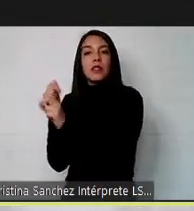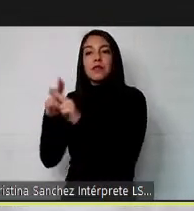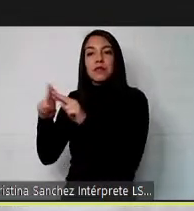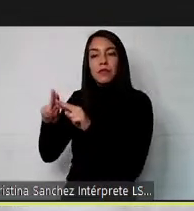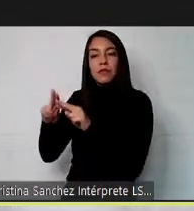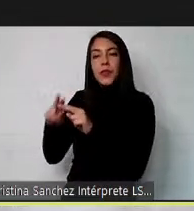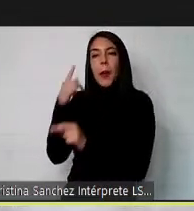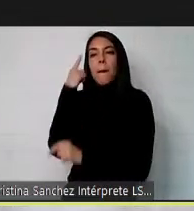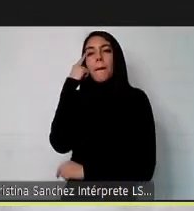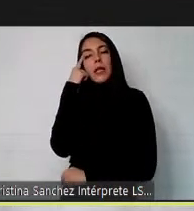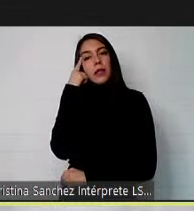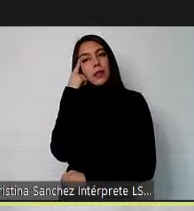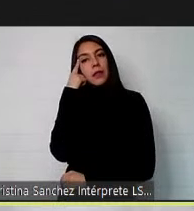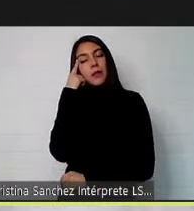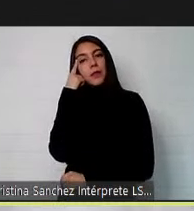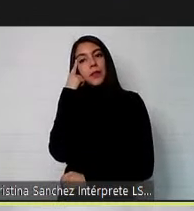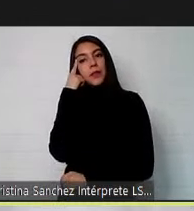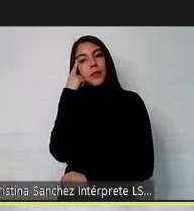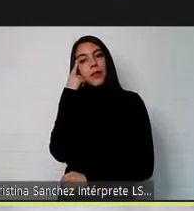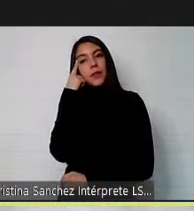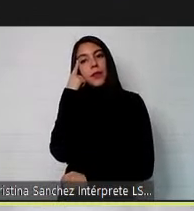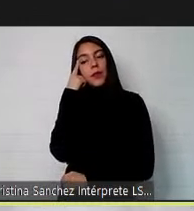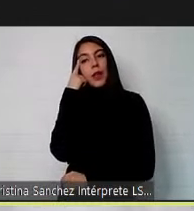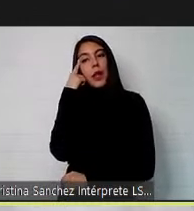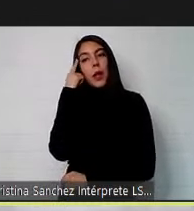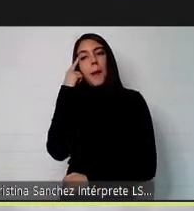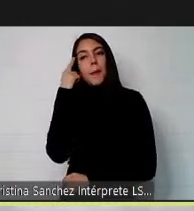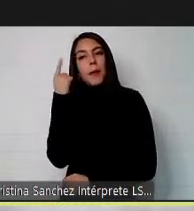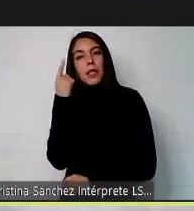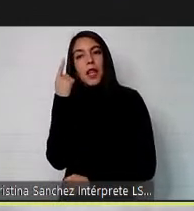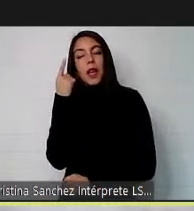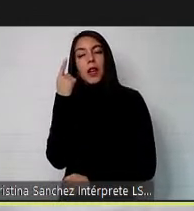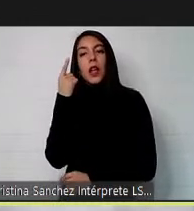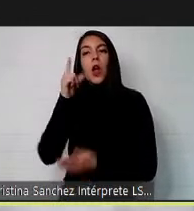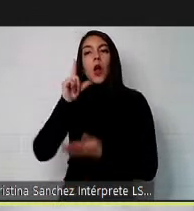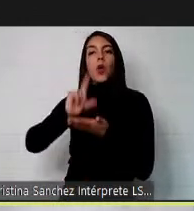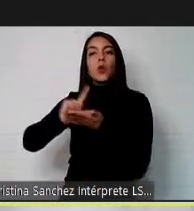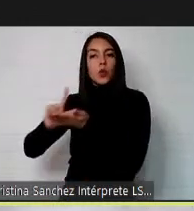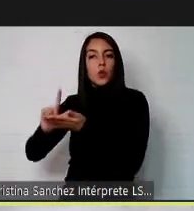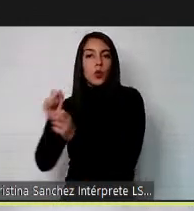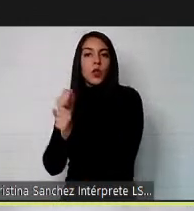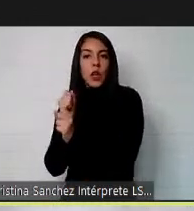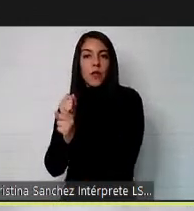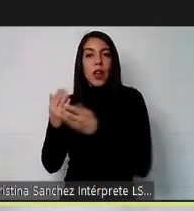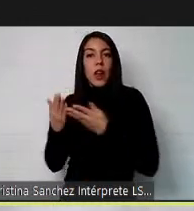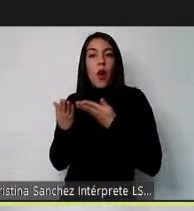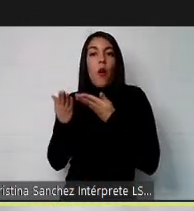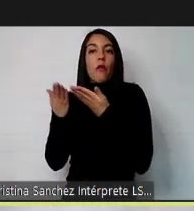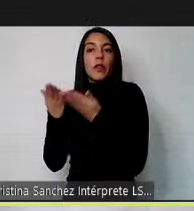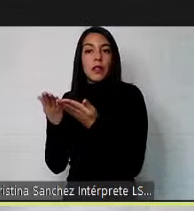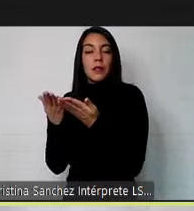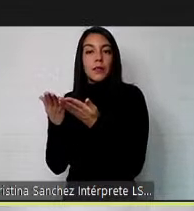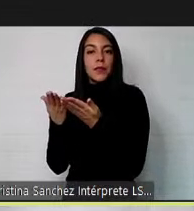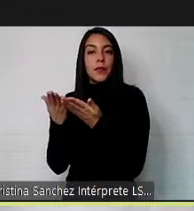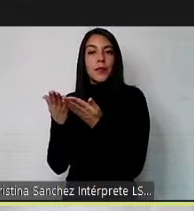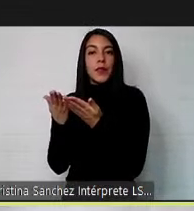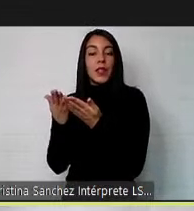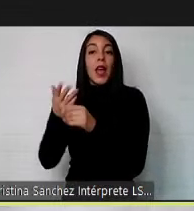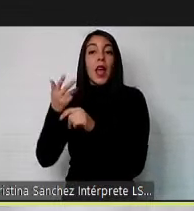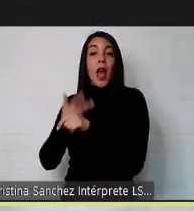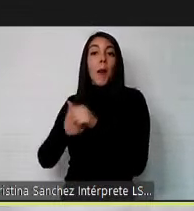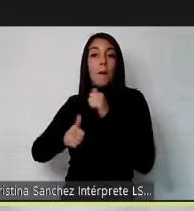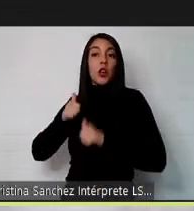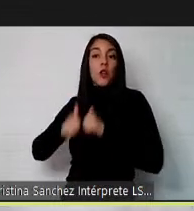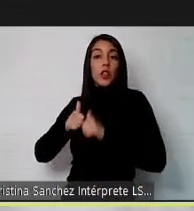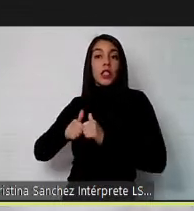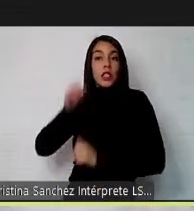pensar menos convencionalmente en los puestos de trabajo que se podía ofrecer entendiendo que habían profesionales con